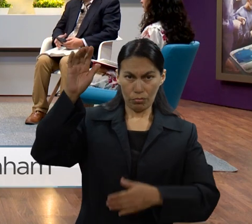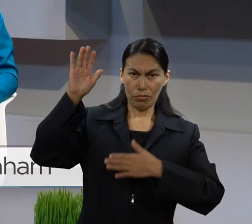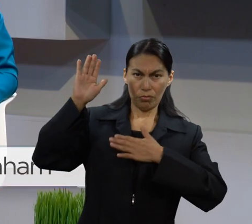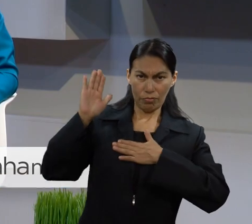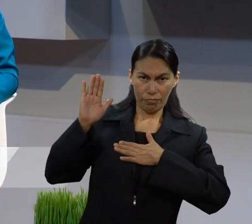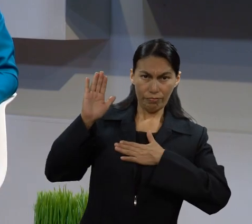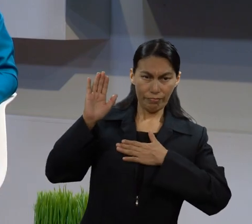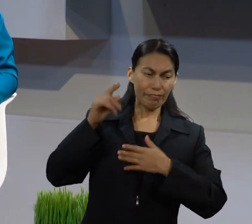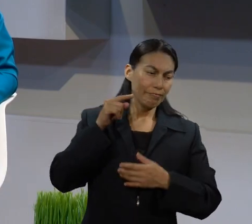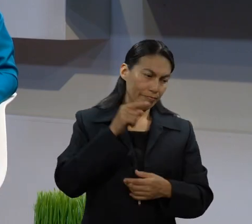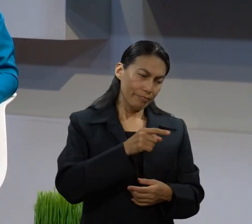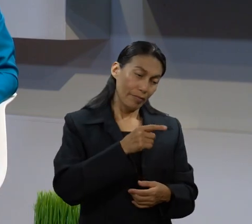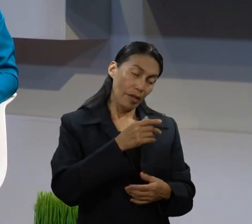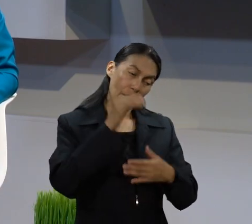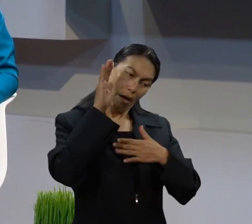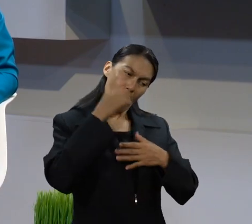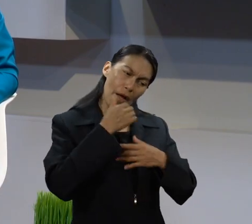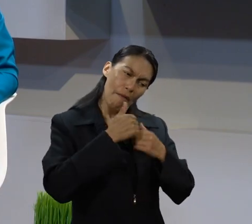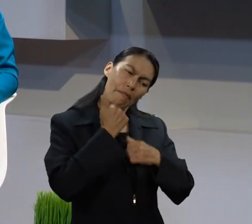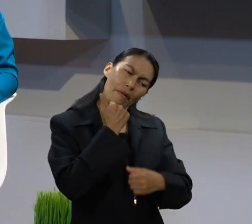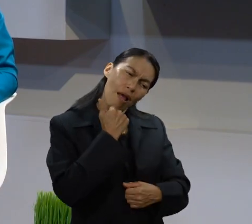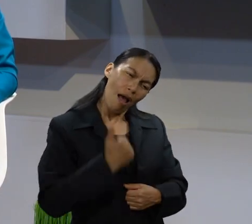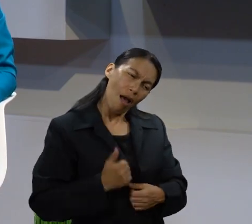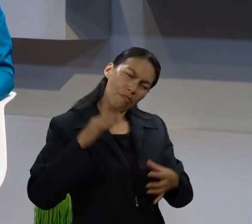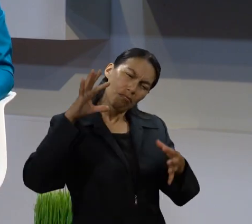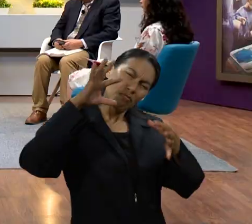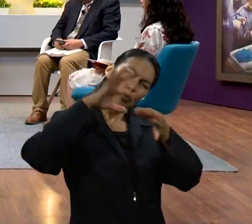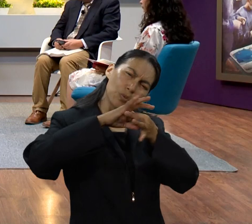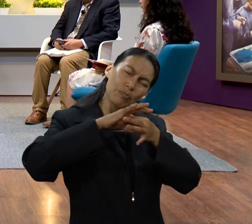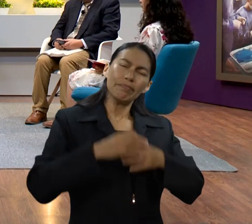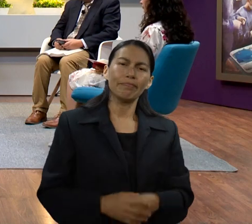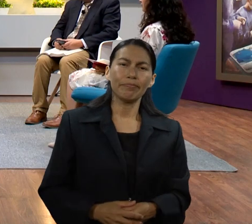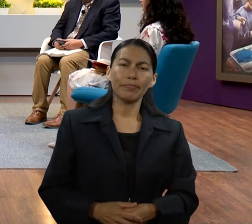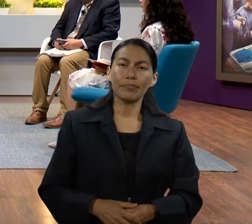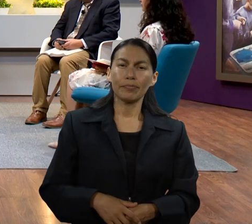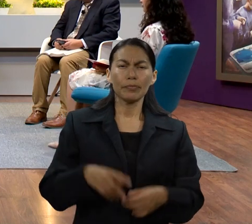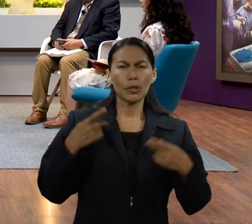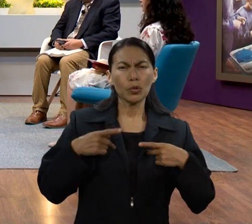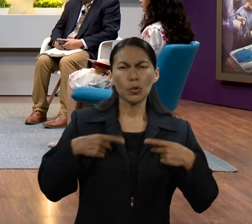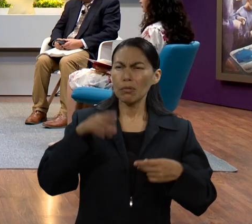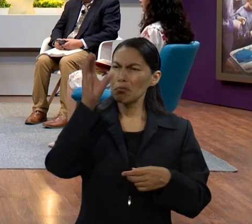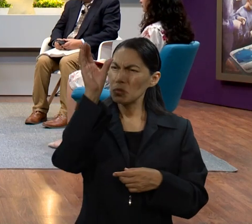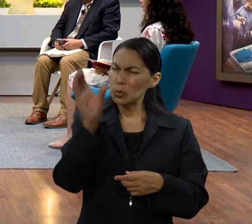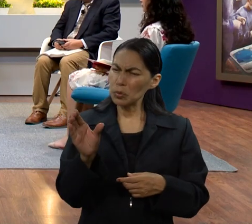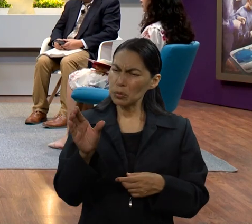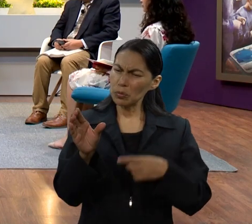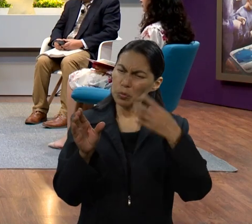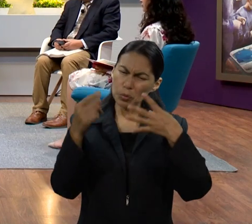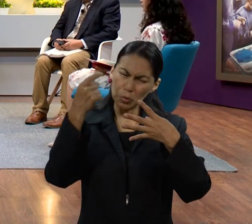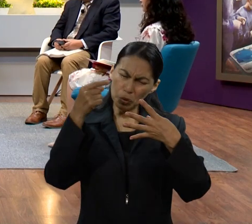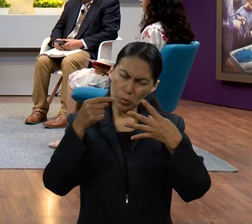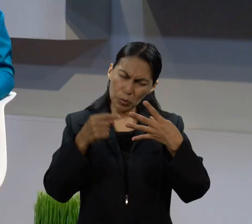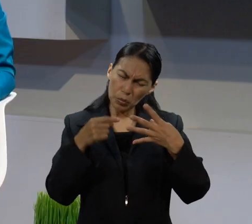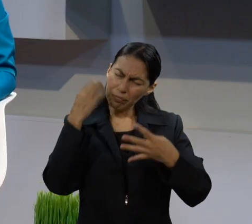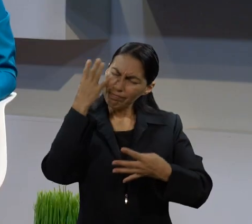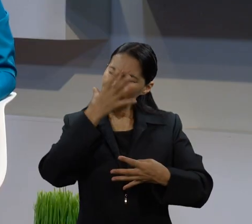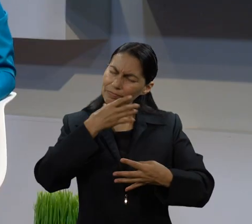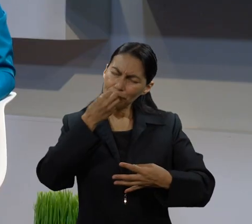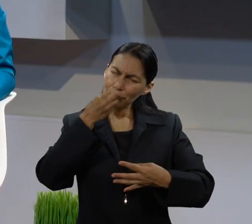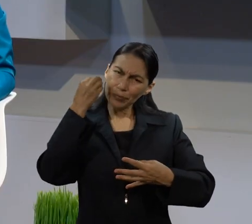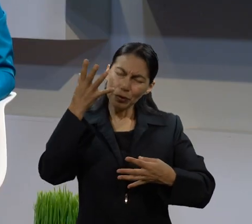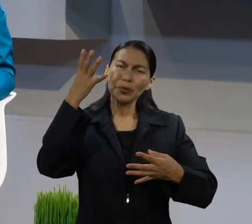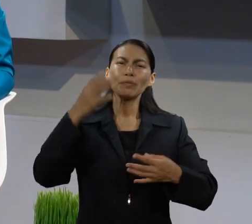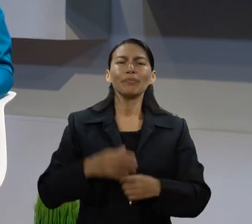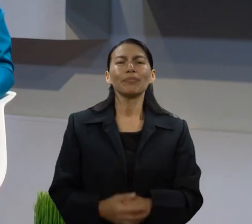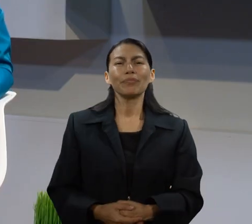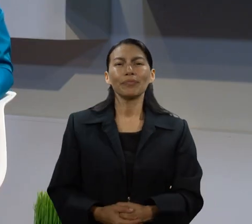establece su pacto con Abraham, un hombre con bellas cualidades, decíamos anteriormente, pero un pacto que no